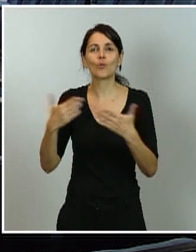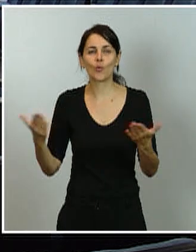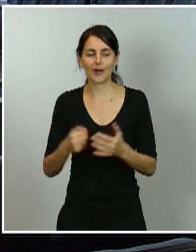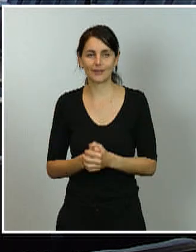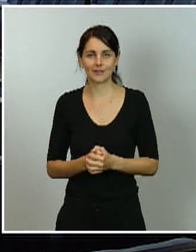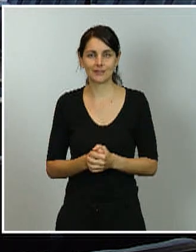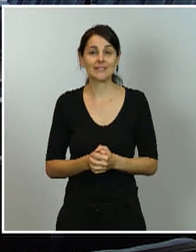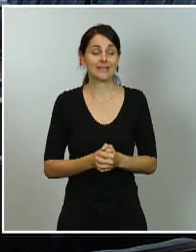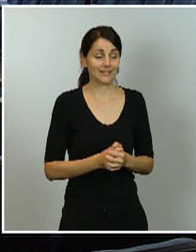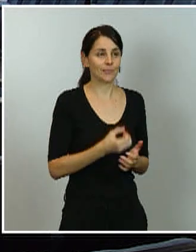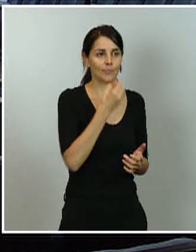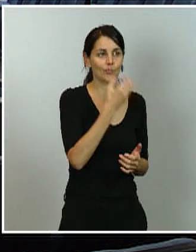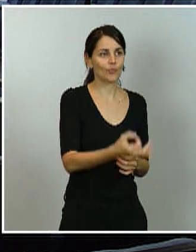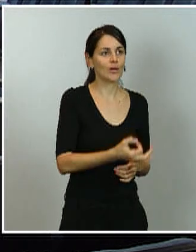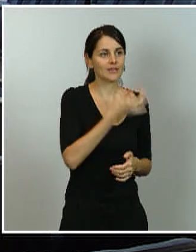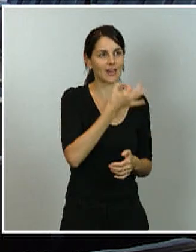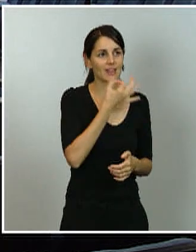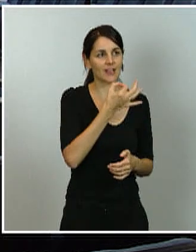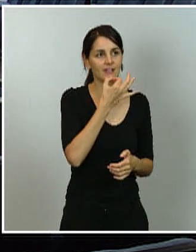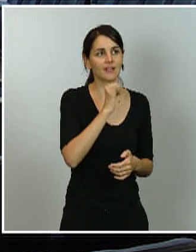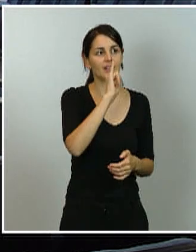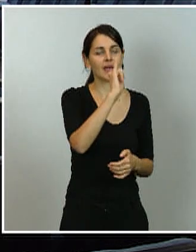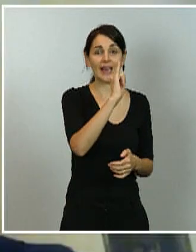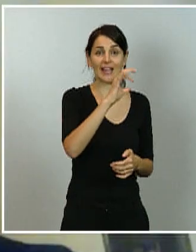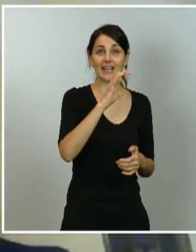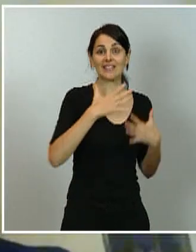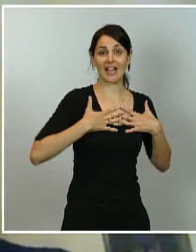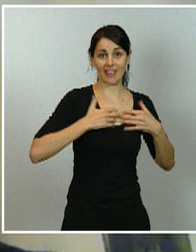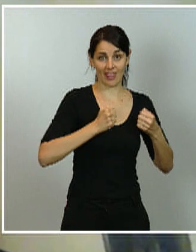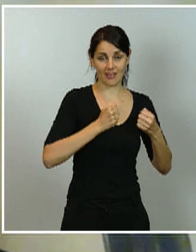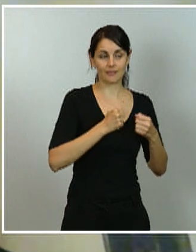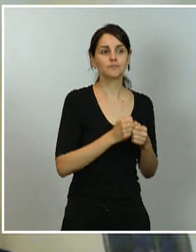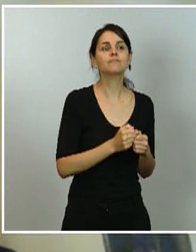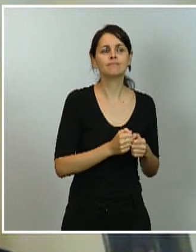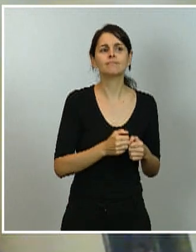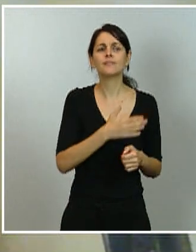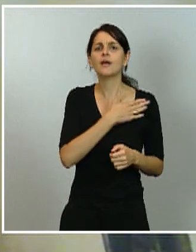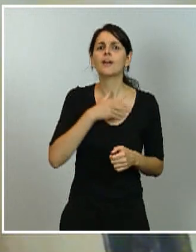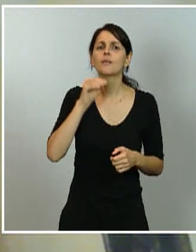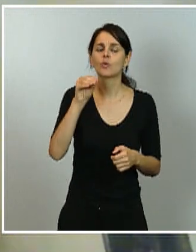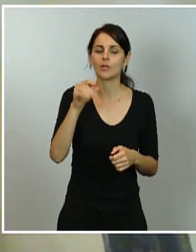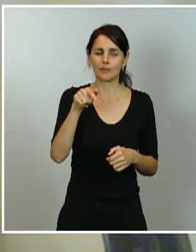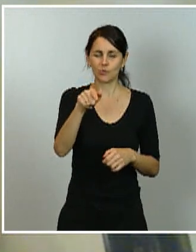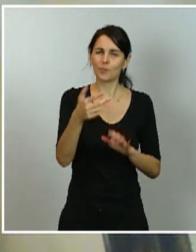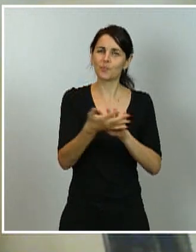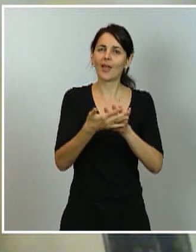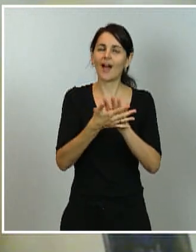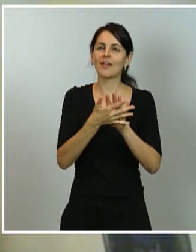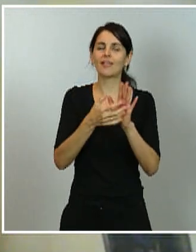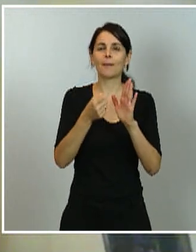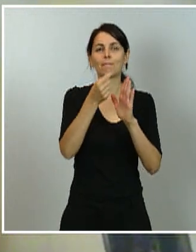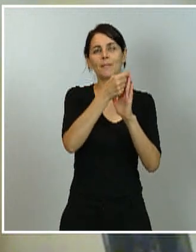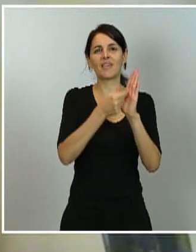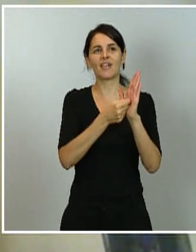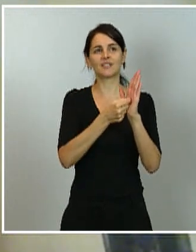Sanidad. Buenas tardes, señor ministro. Le quería preguntar, hablaba usted de medidas de restricción de la